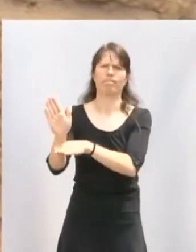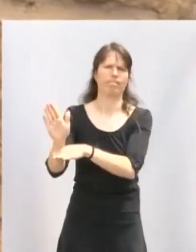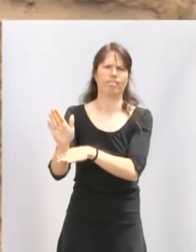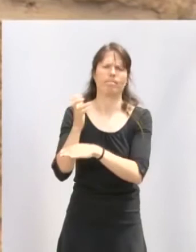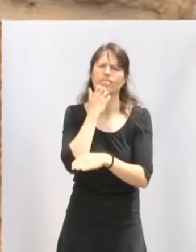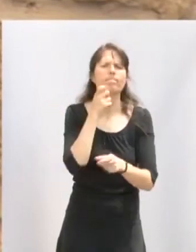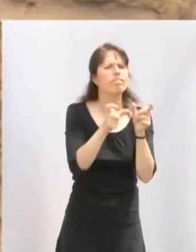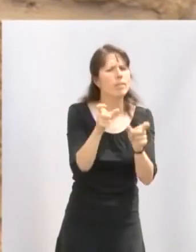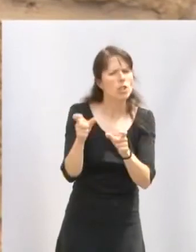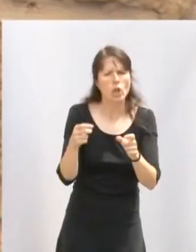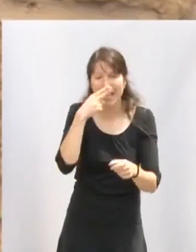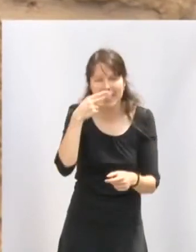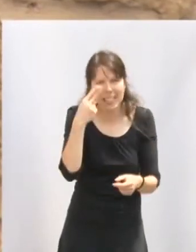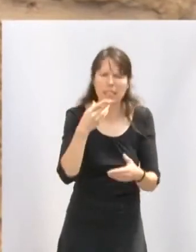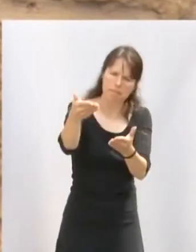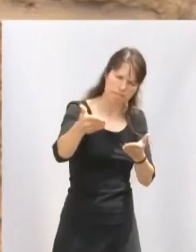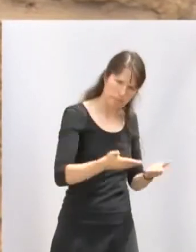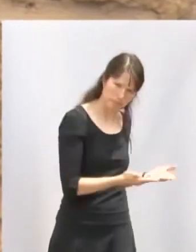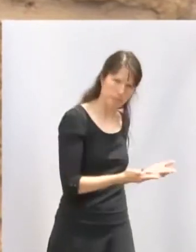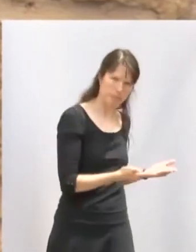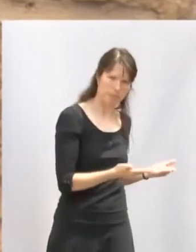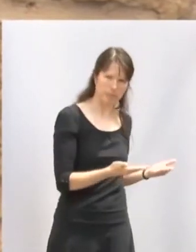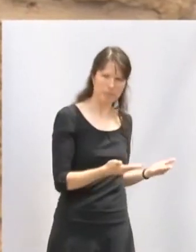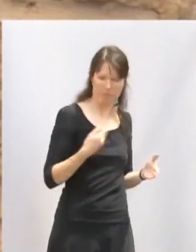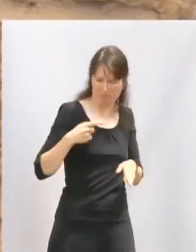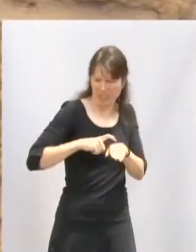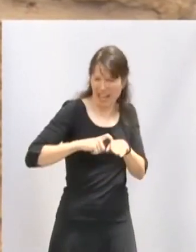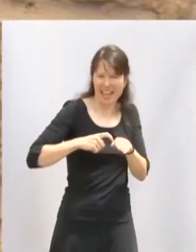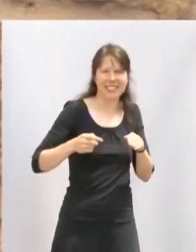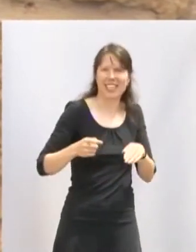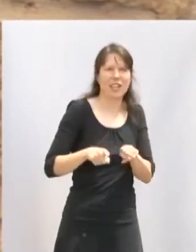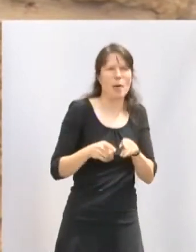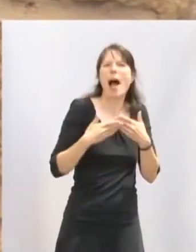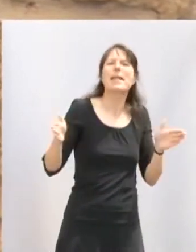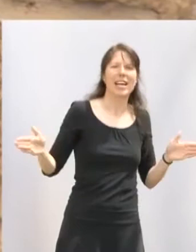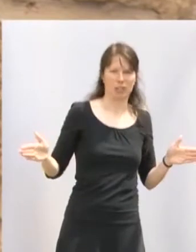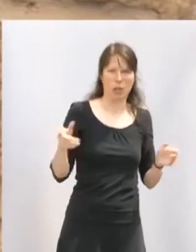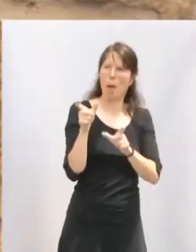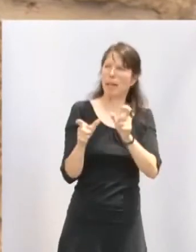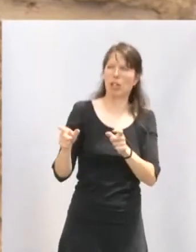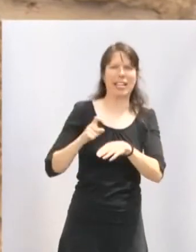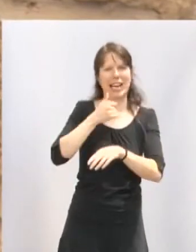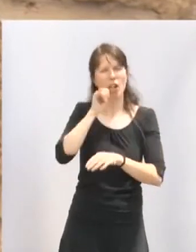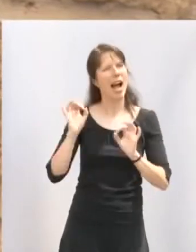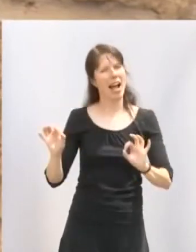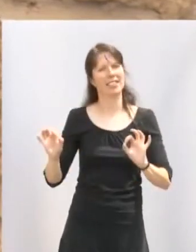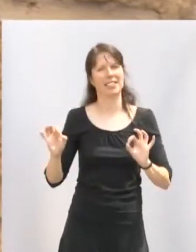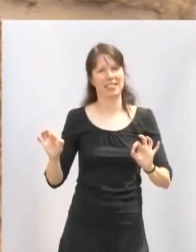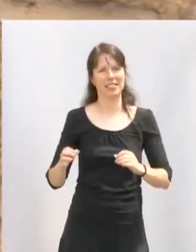invitándolo y acogiéndolo con ese carácter abierto que nos define a todos los riojanos.